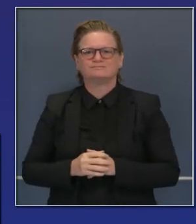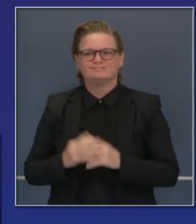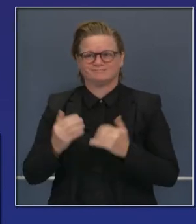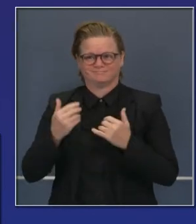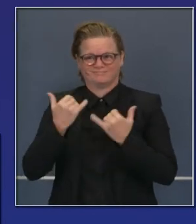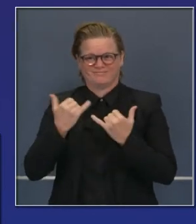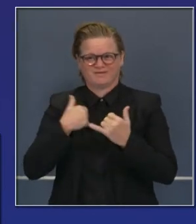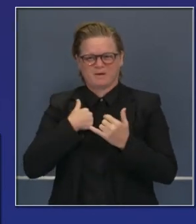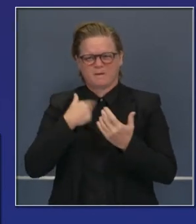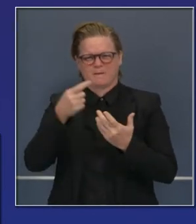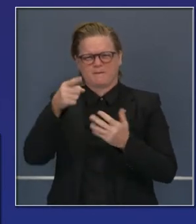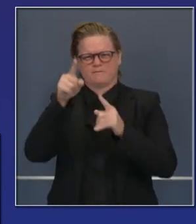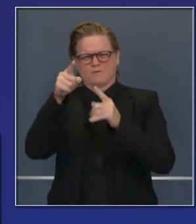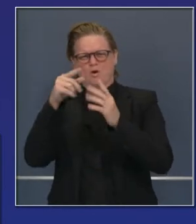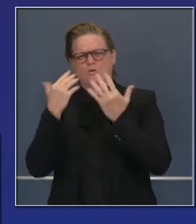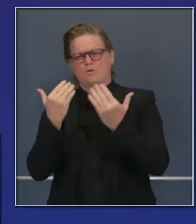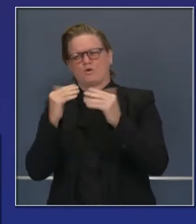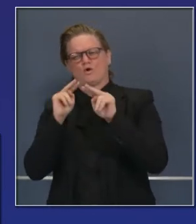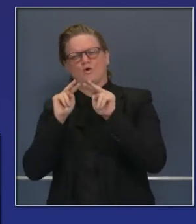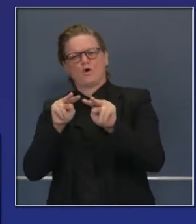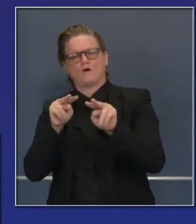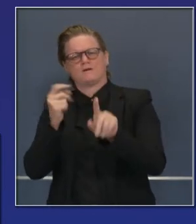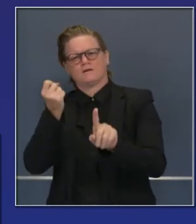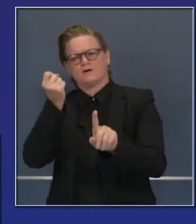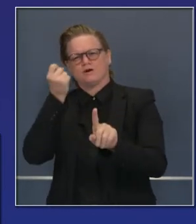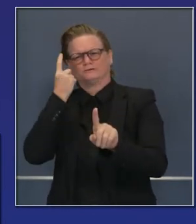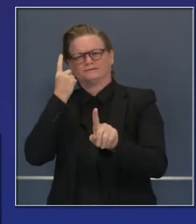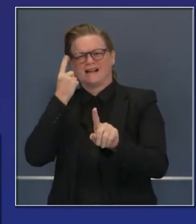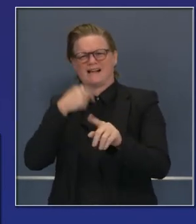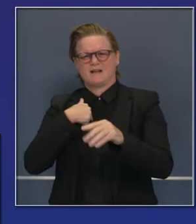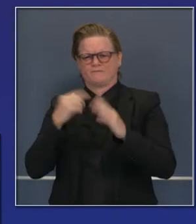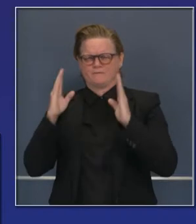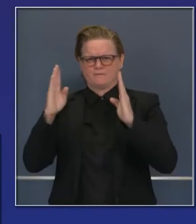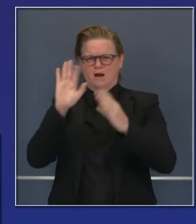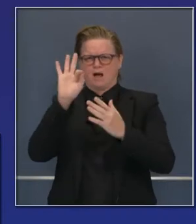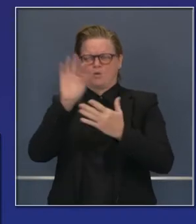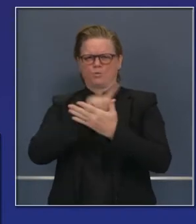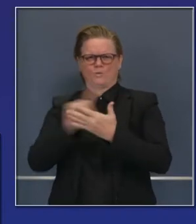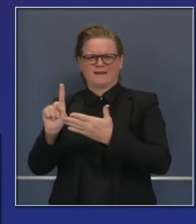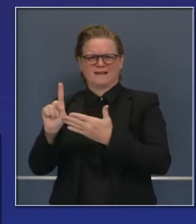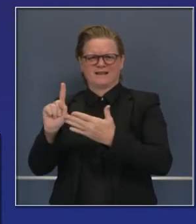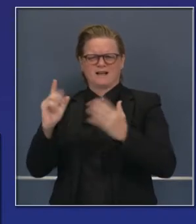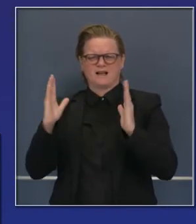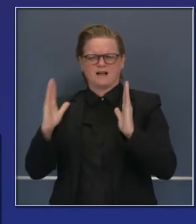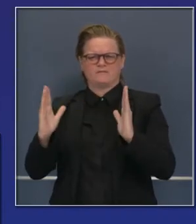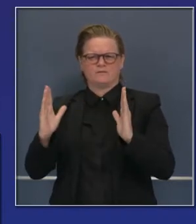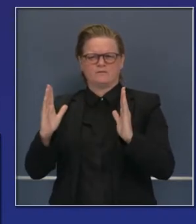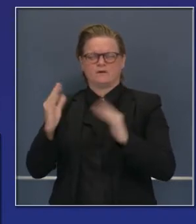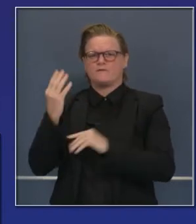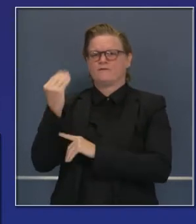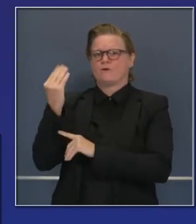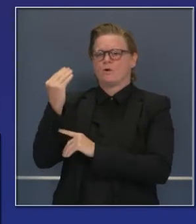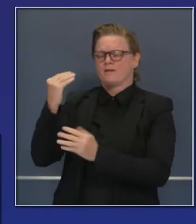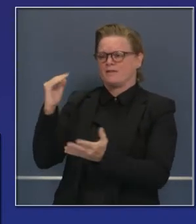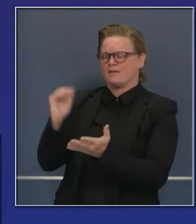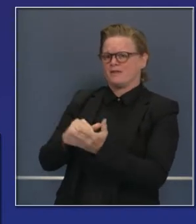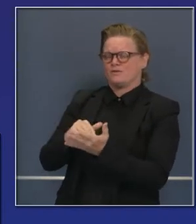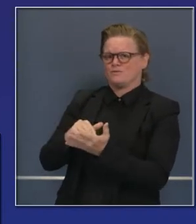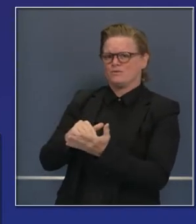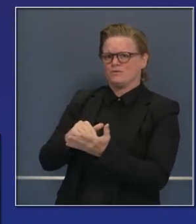Unidos. Para ponerlo en perspectiva, el promedio de 7 días, en nuevos casos estamos a más de 14,000,